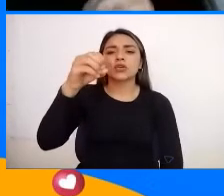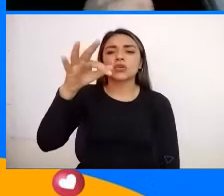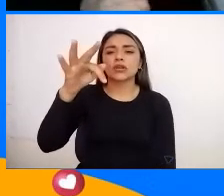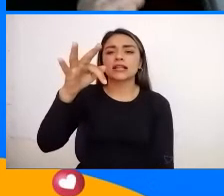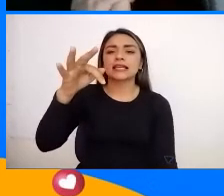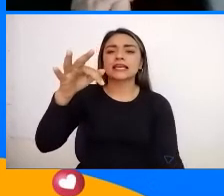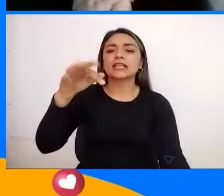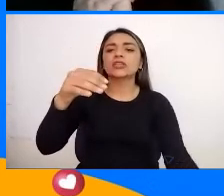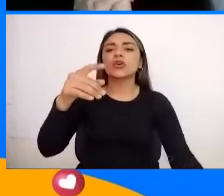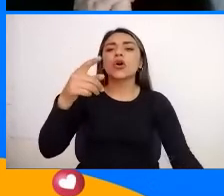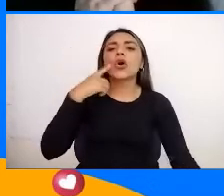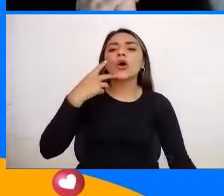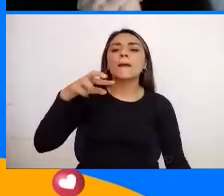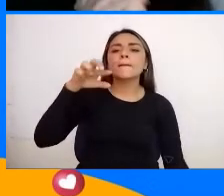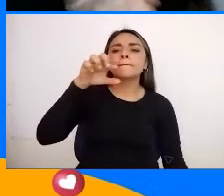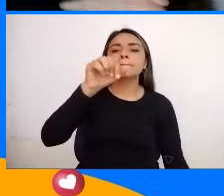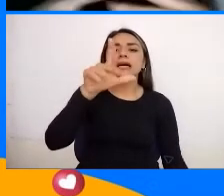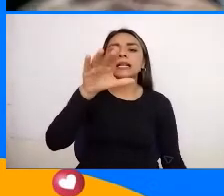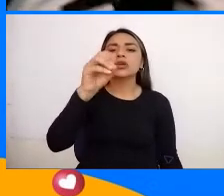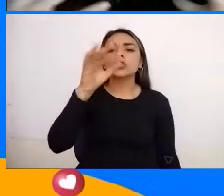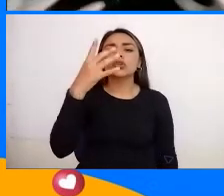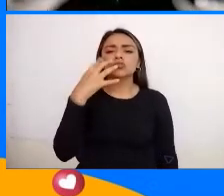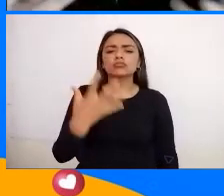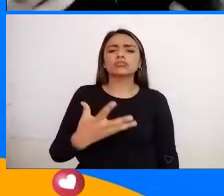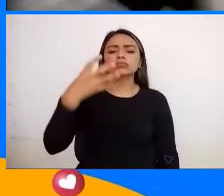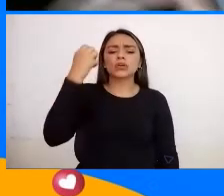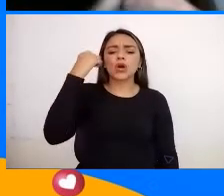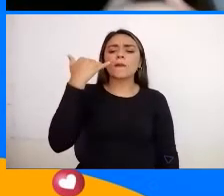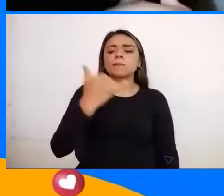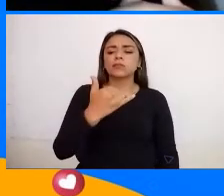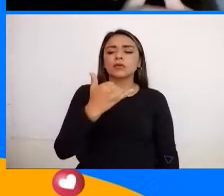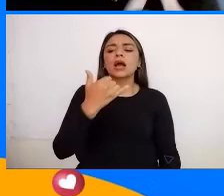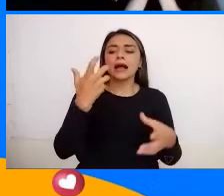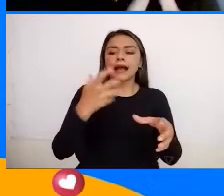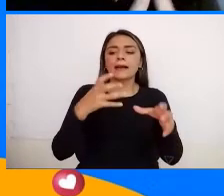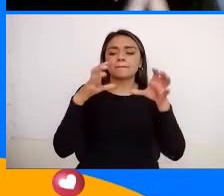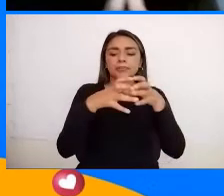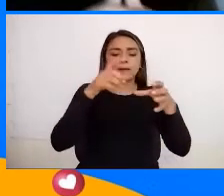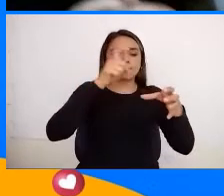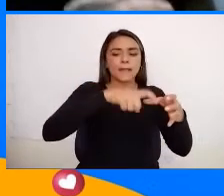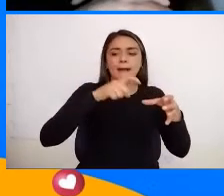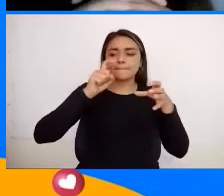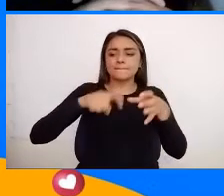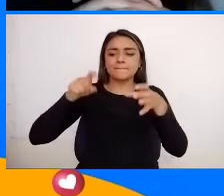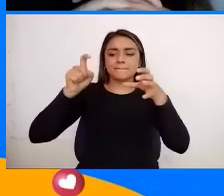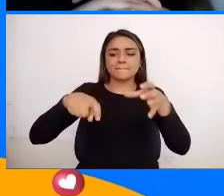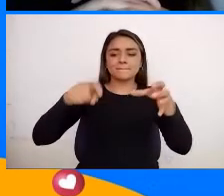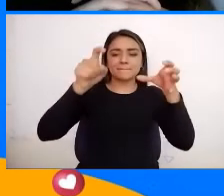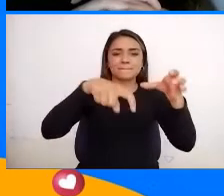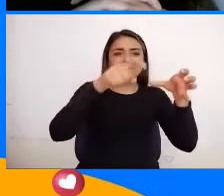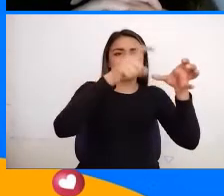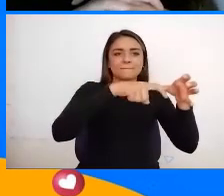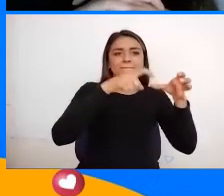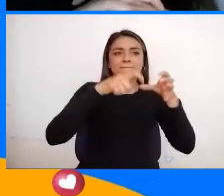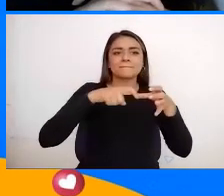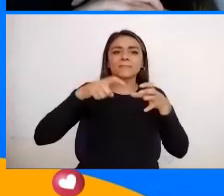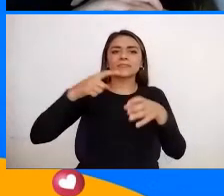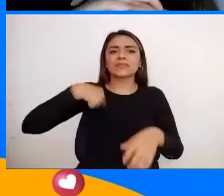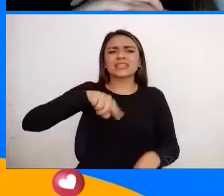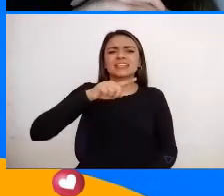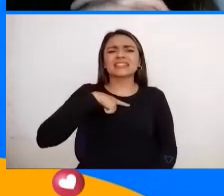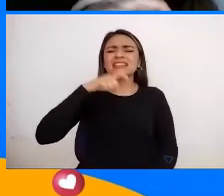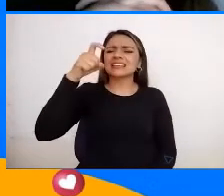prehistoria y el paleolítico Entonces tenemos los nómadas ¿Cierto? Y ellos sentían la necesidad de